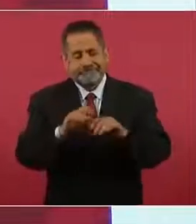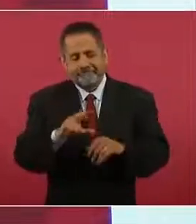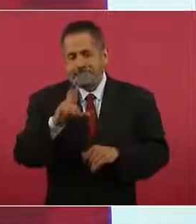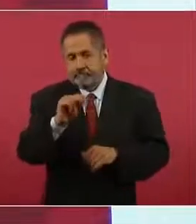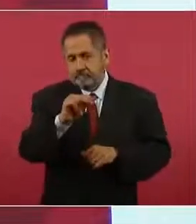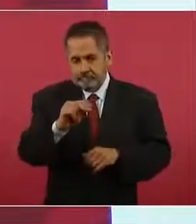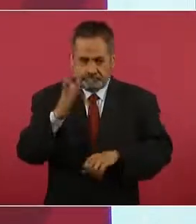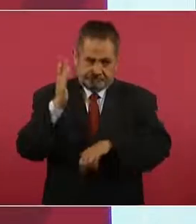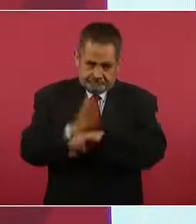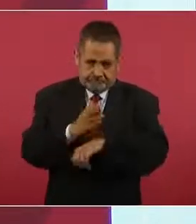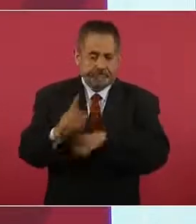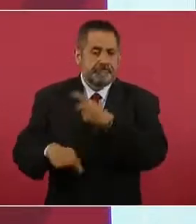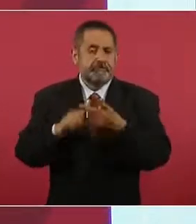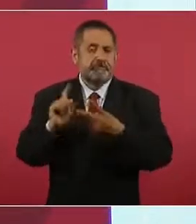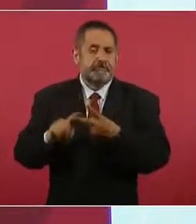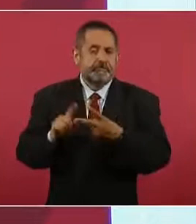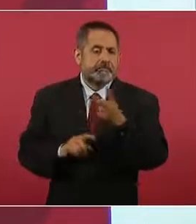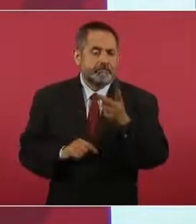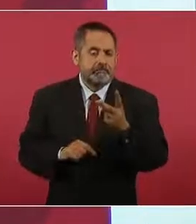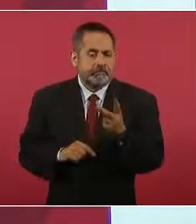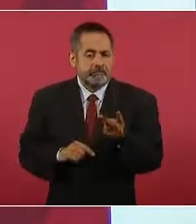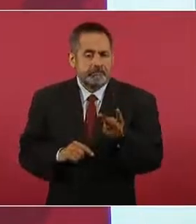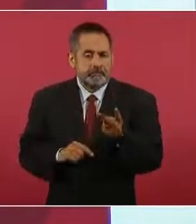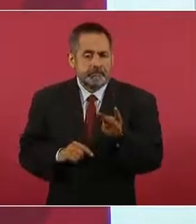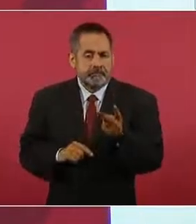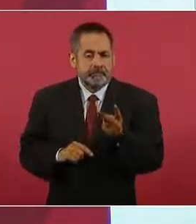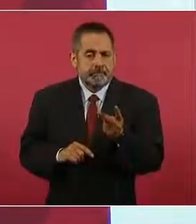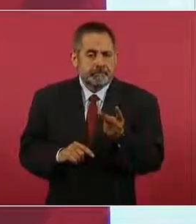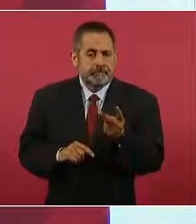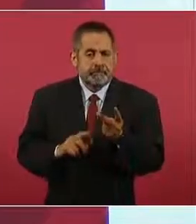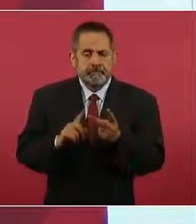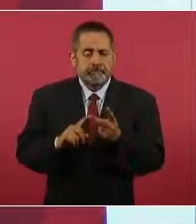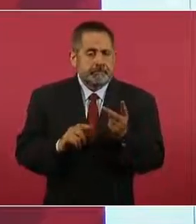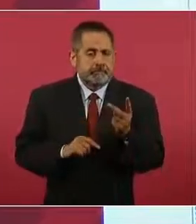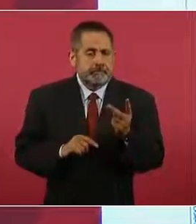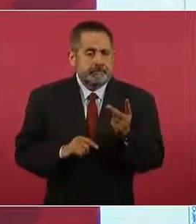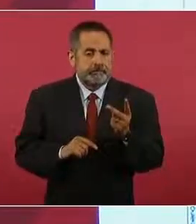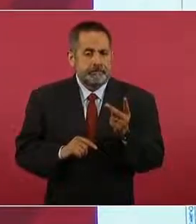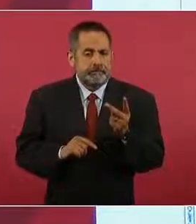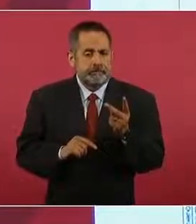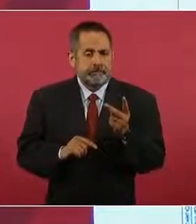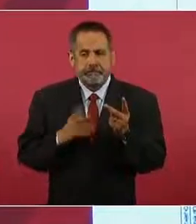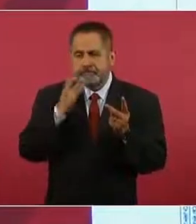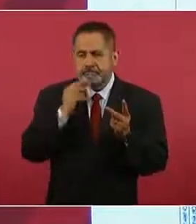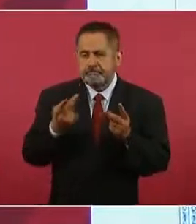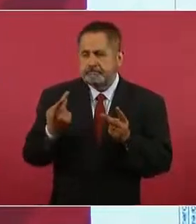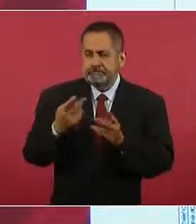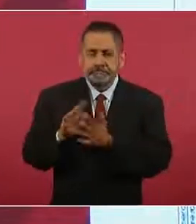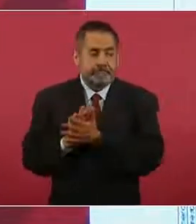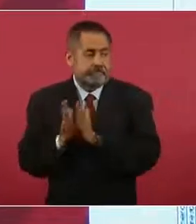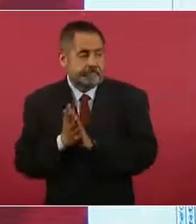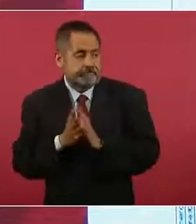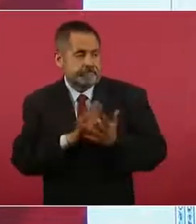Segundo, porque no hay contubernio,